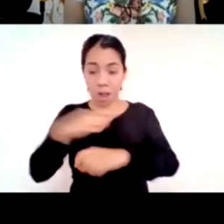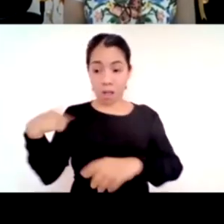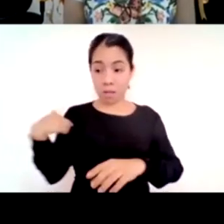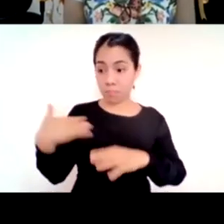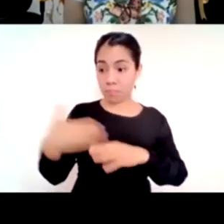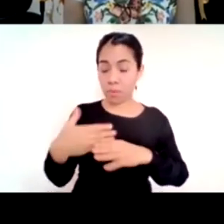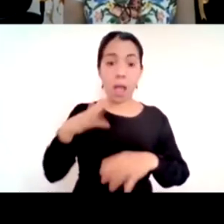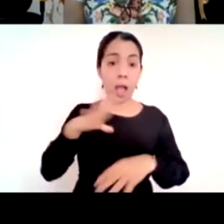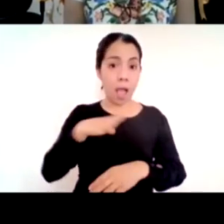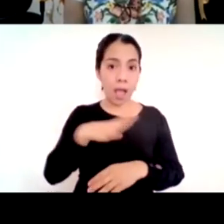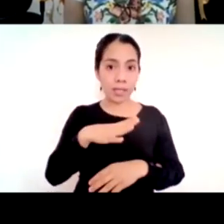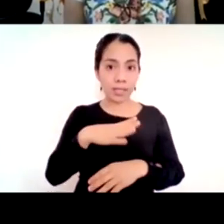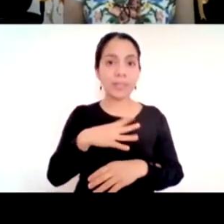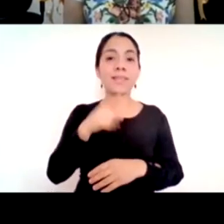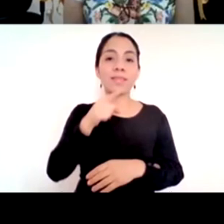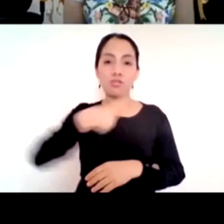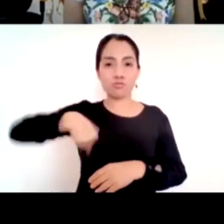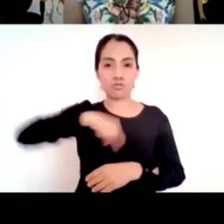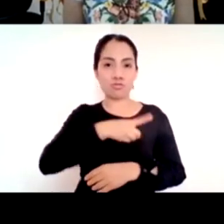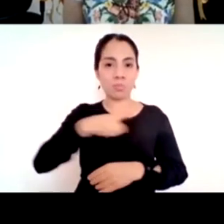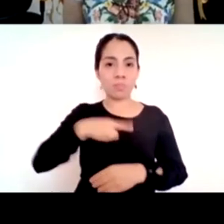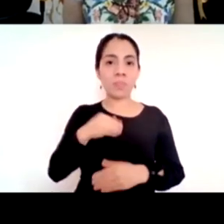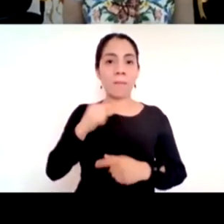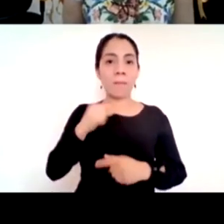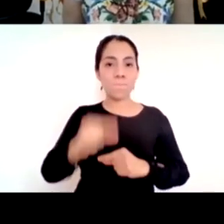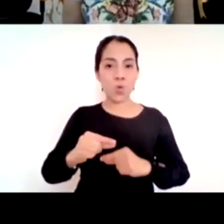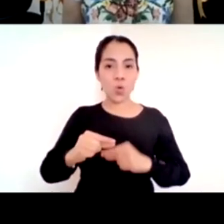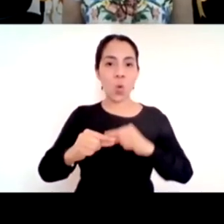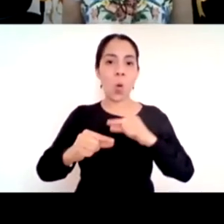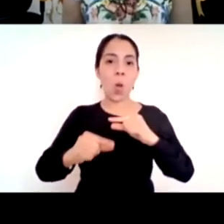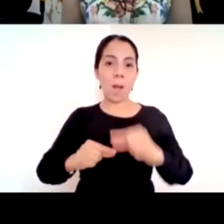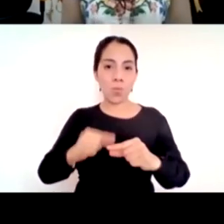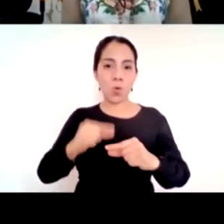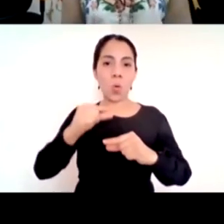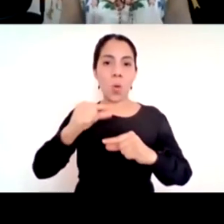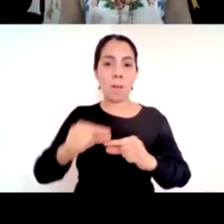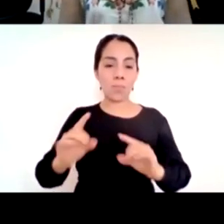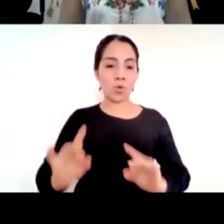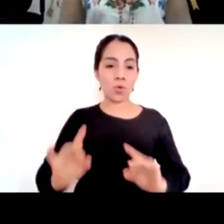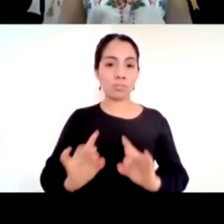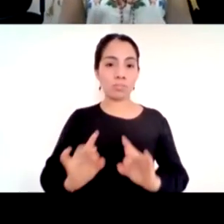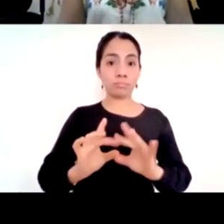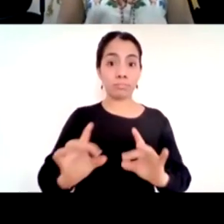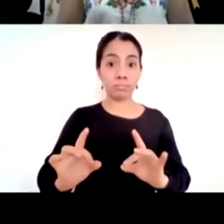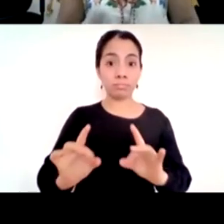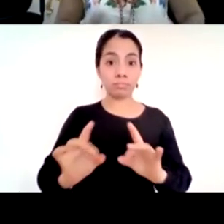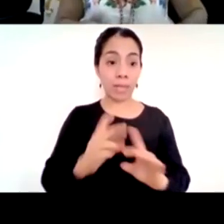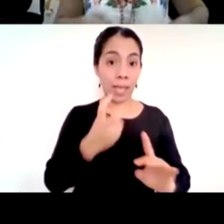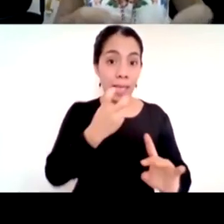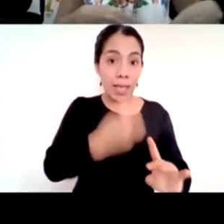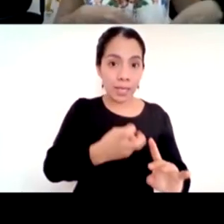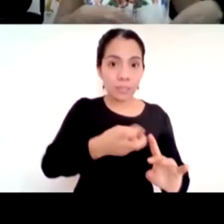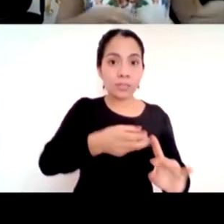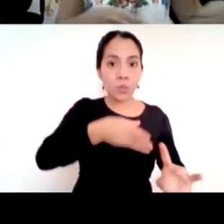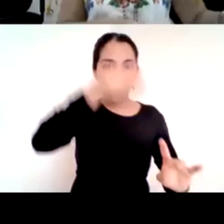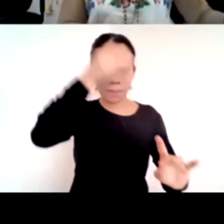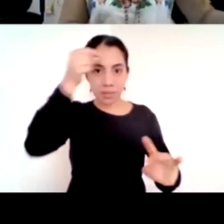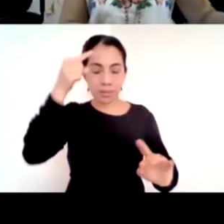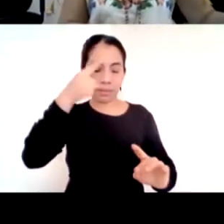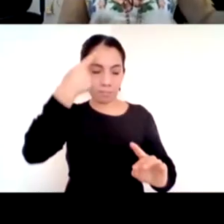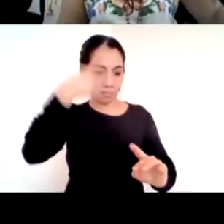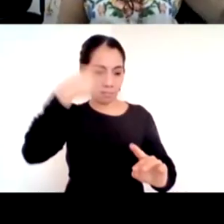a paso entonces me parece que es fundamental entender este federalismo educativo al cual no puedo más que